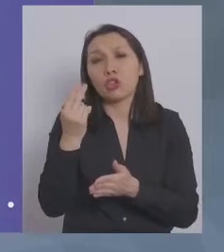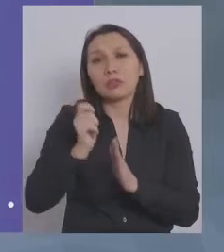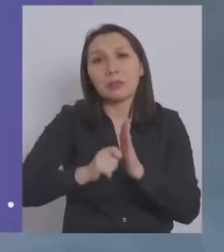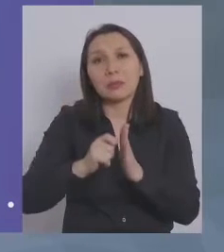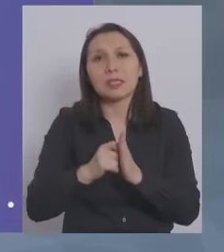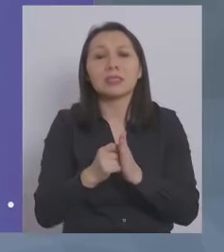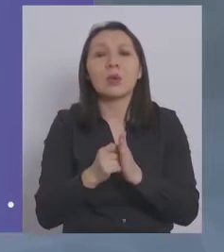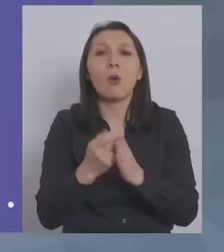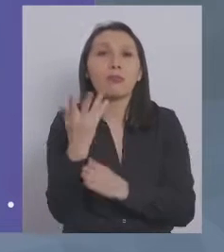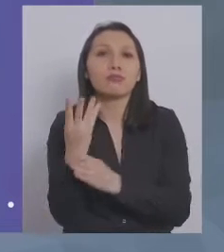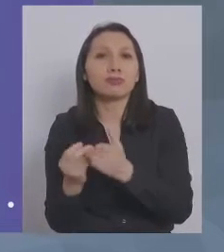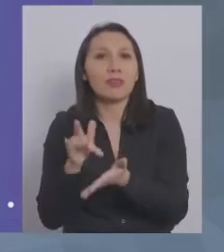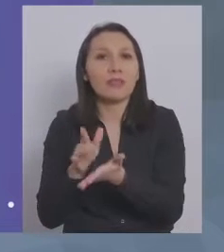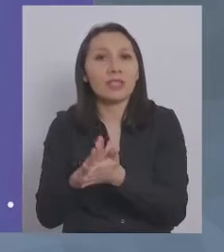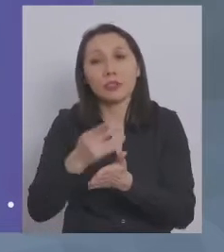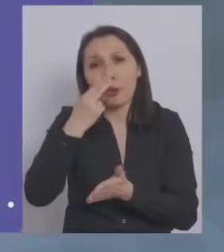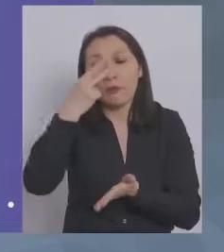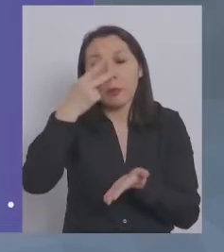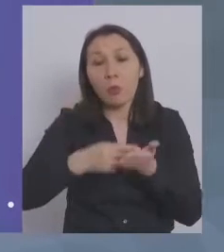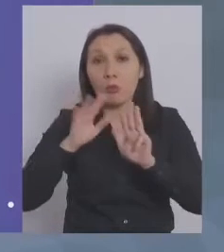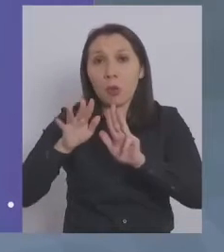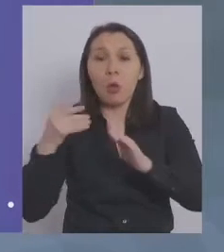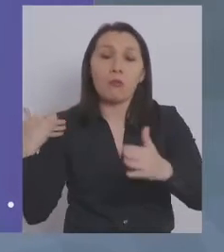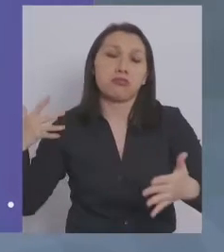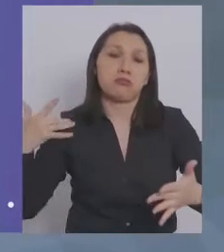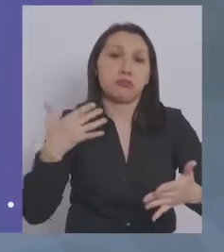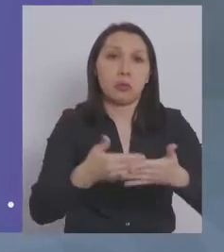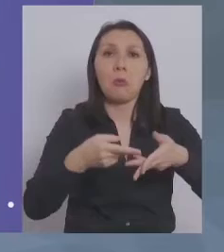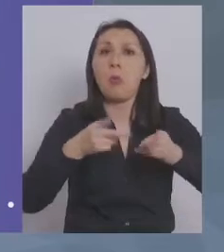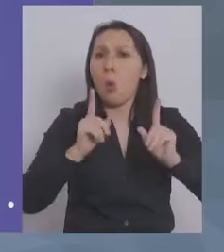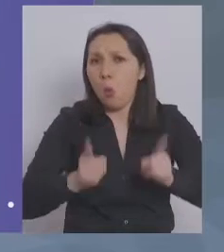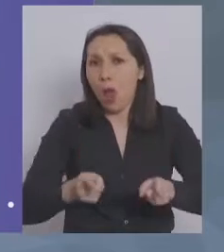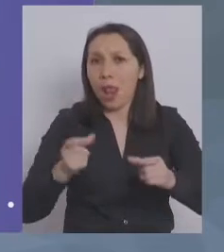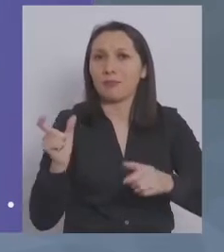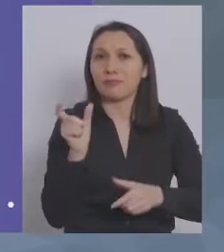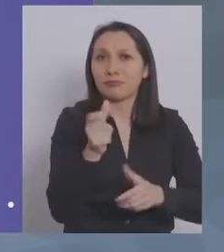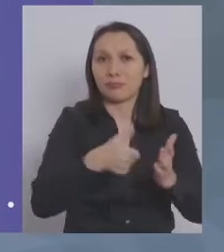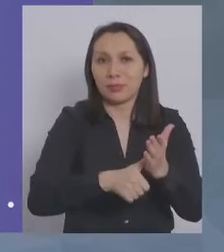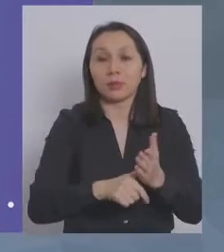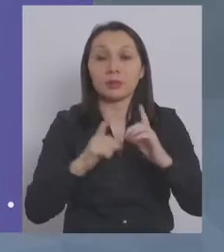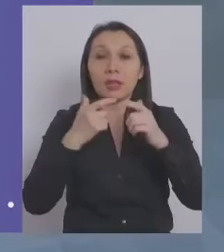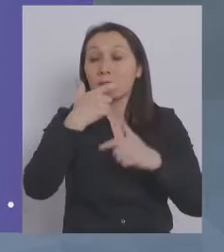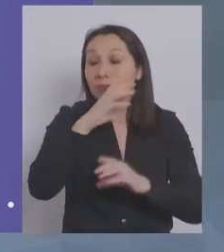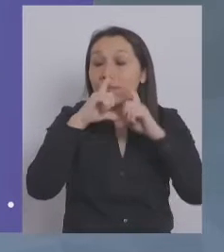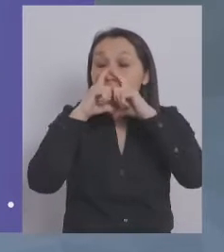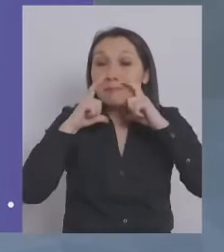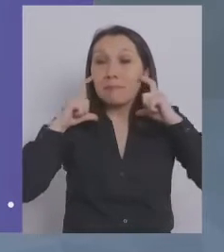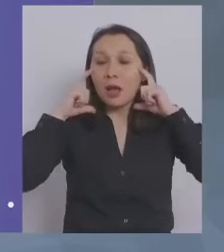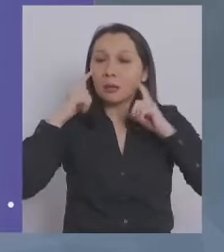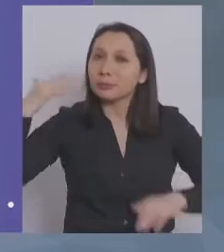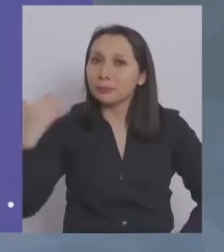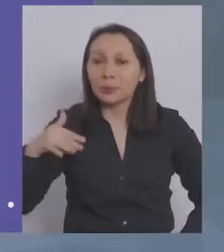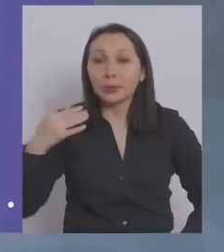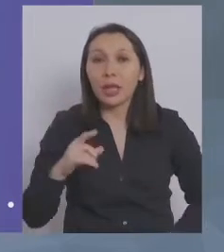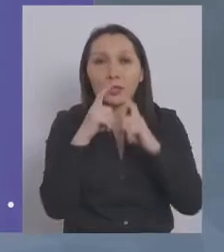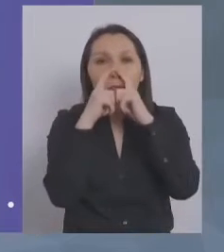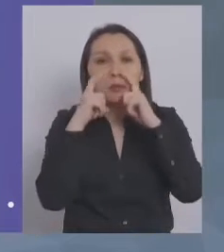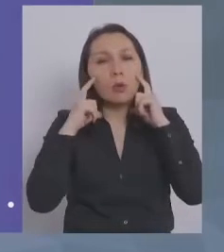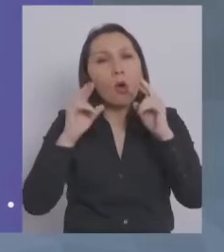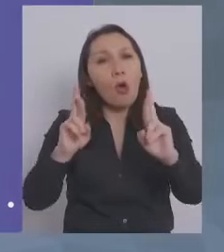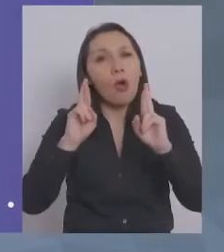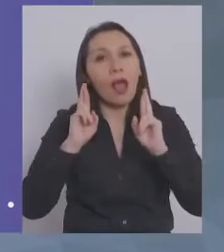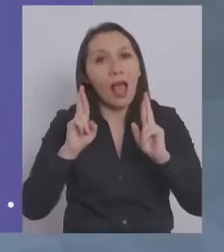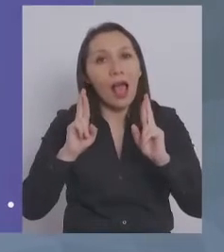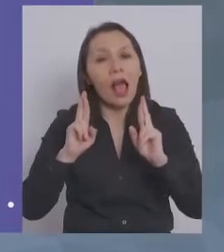desde noviembre del 2019 a la fecha. La mascarilla, muy relevante. La mascarilla, ojalá